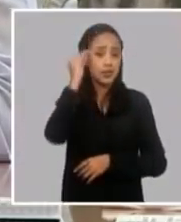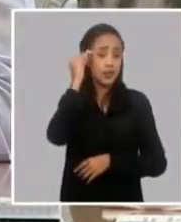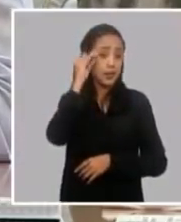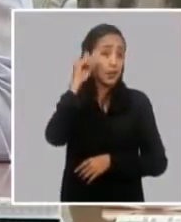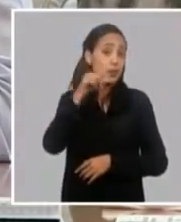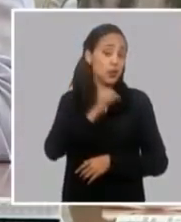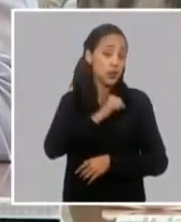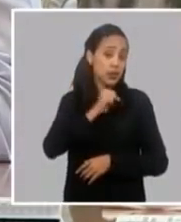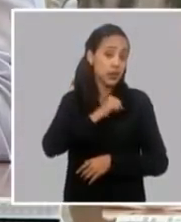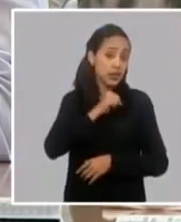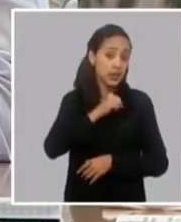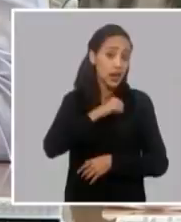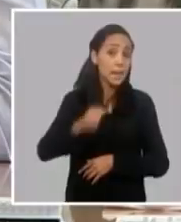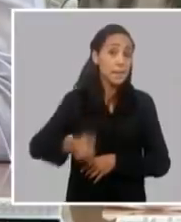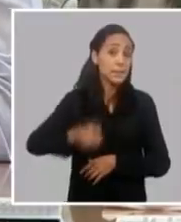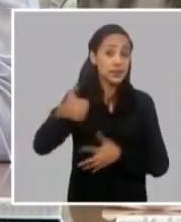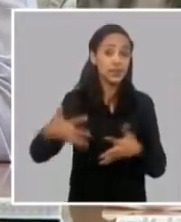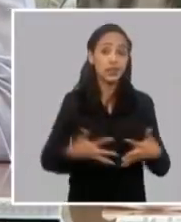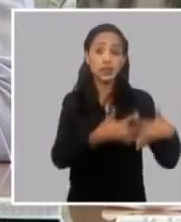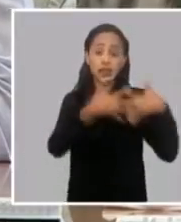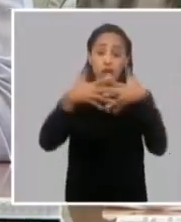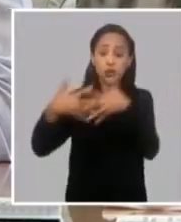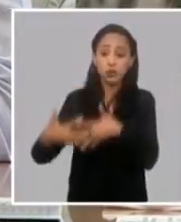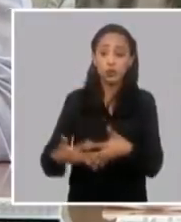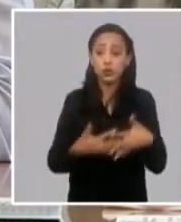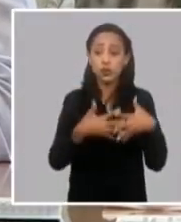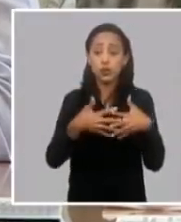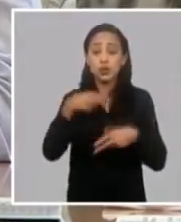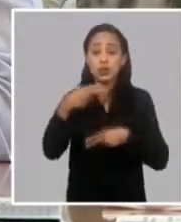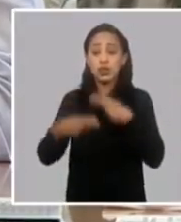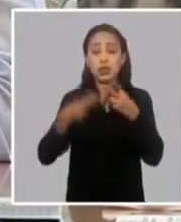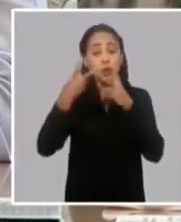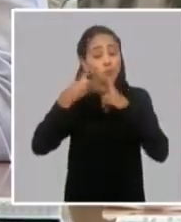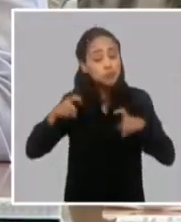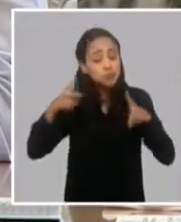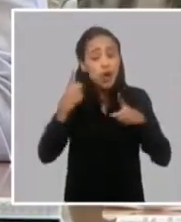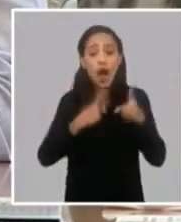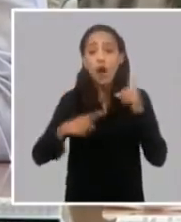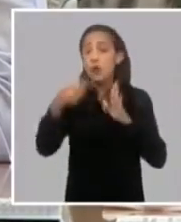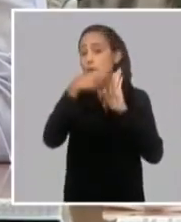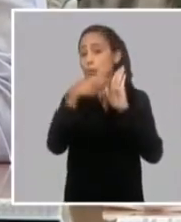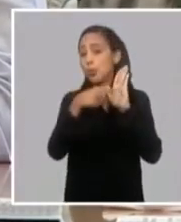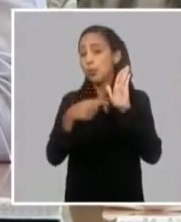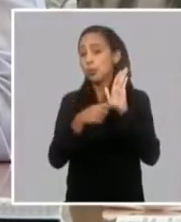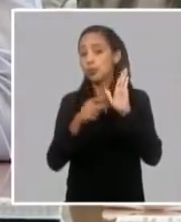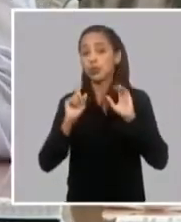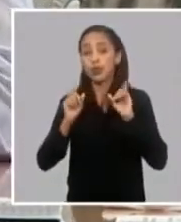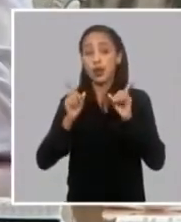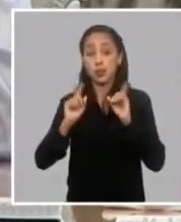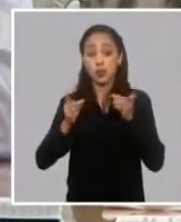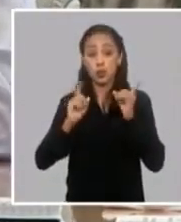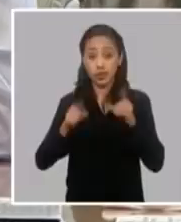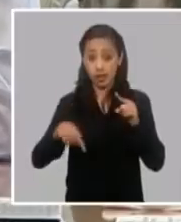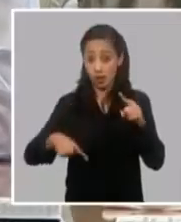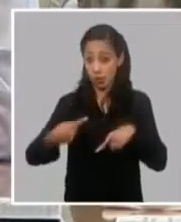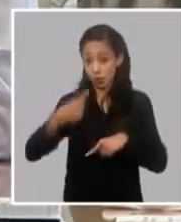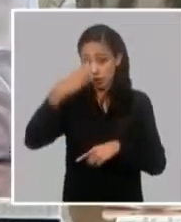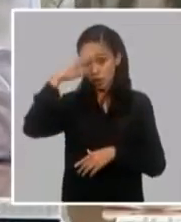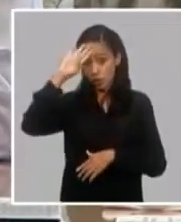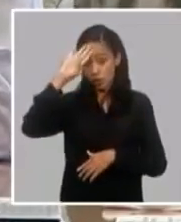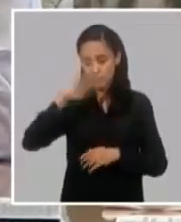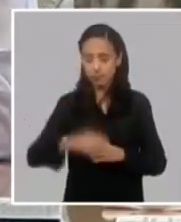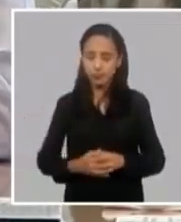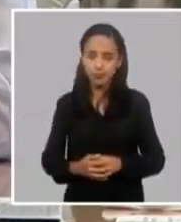actual administración de los Estados Unidos de hacer una revisión en algunos puntos de la política hacia Cuba. La